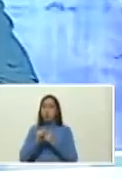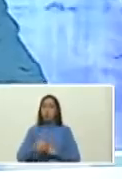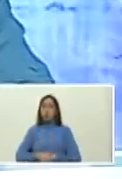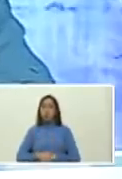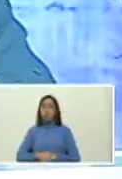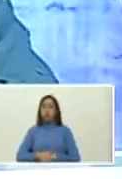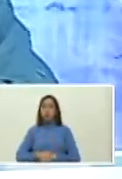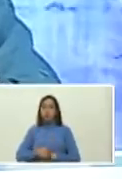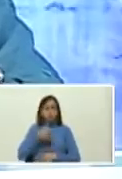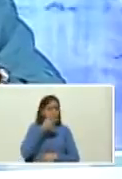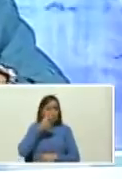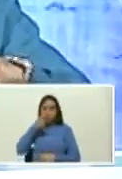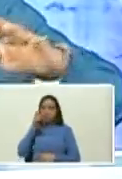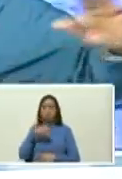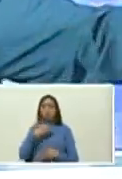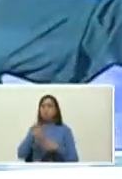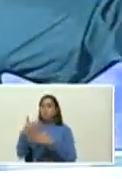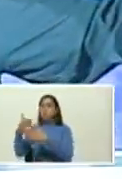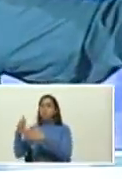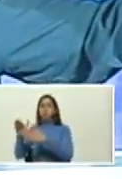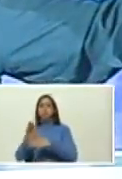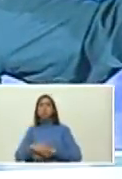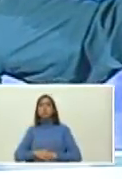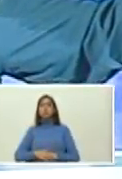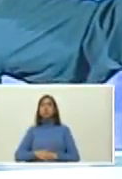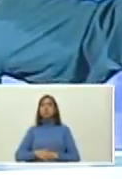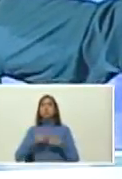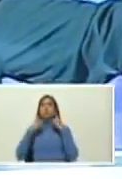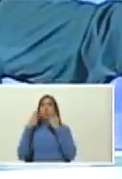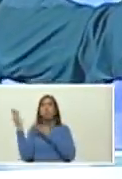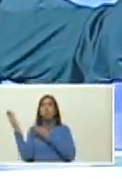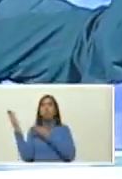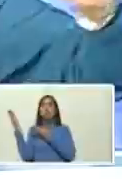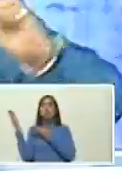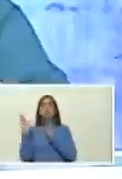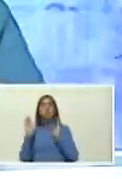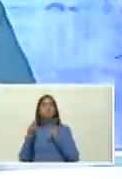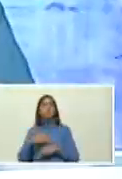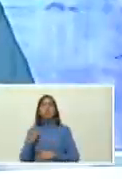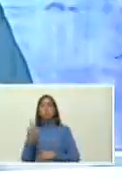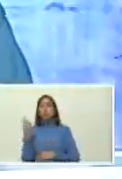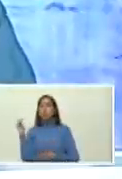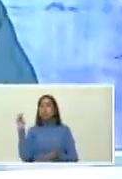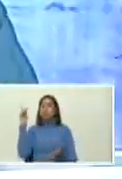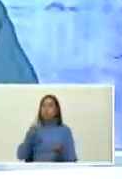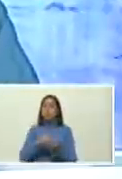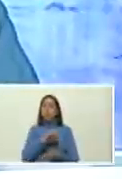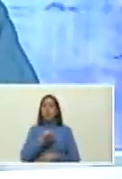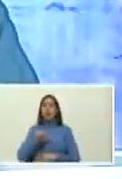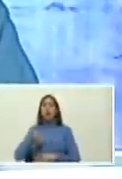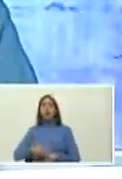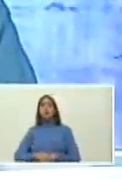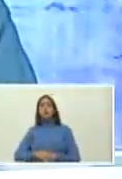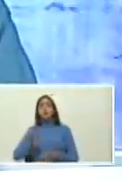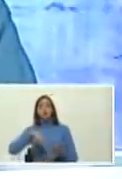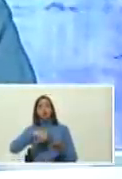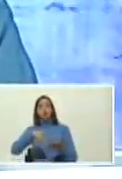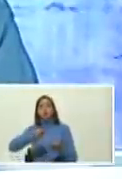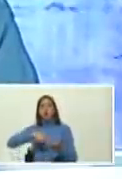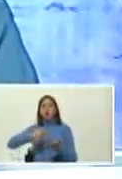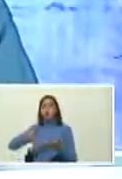escoltas ni seguridad voy así listo para Cali a bailar salsa en Cali